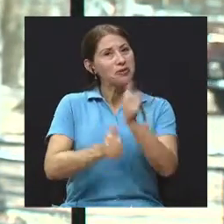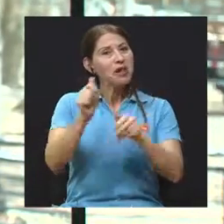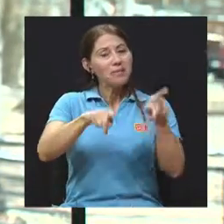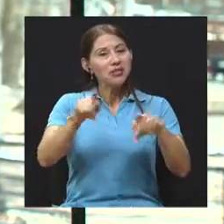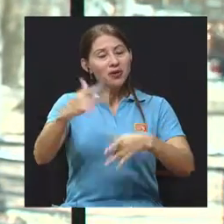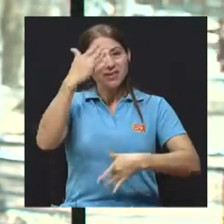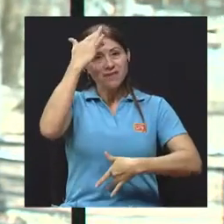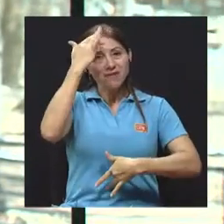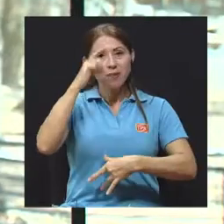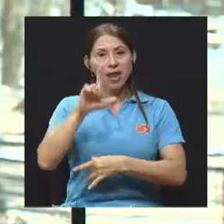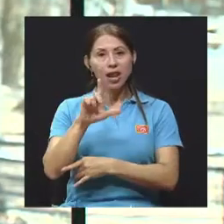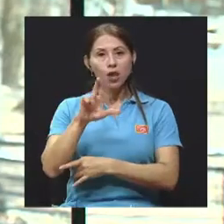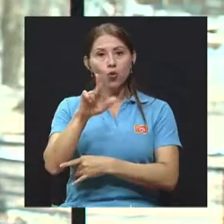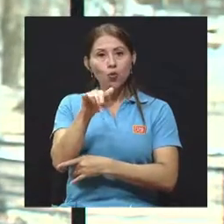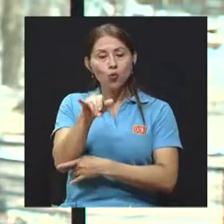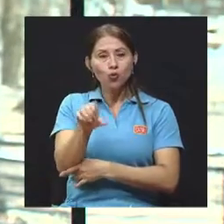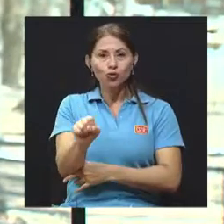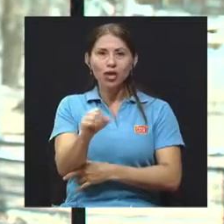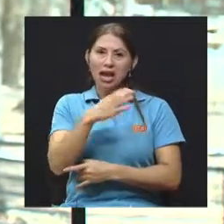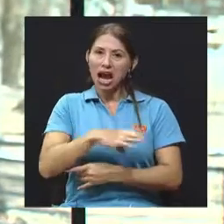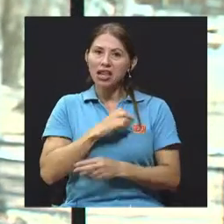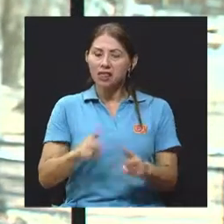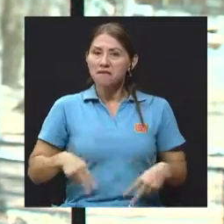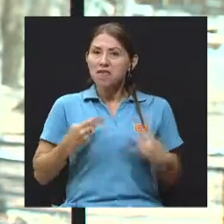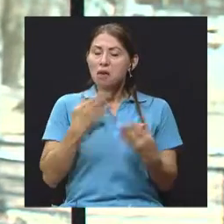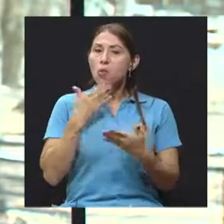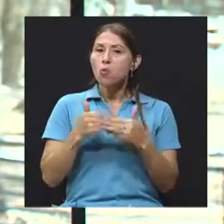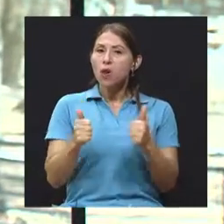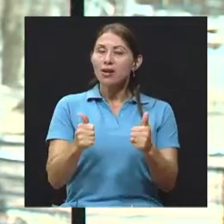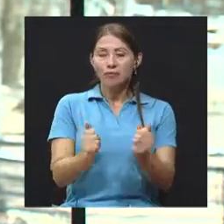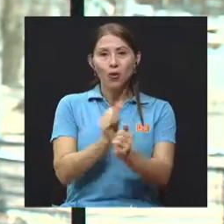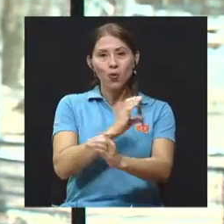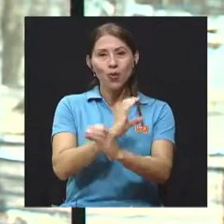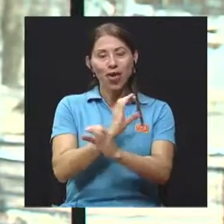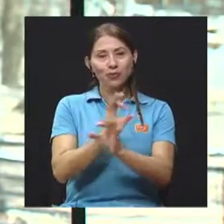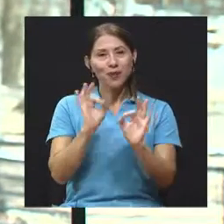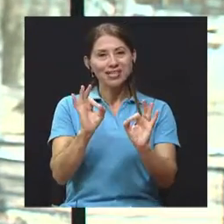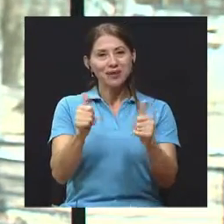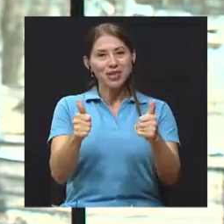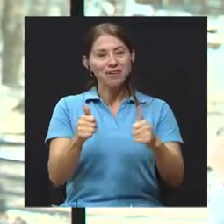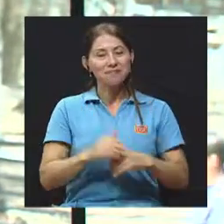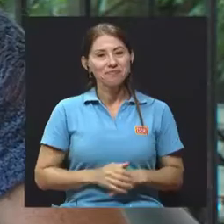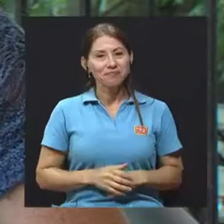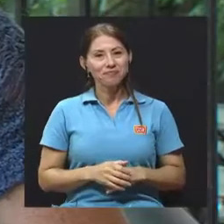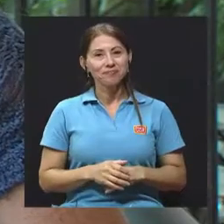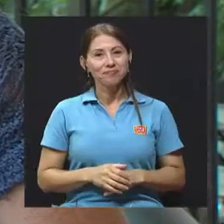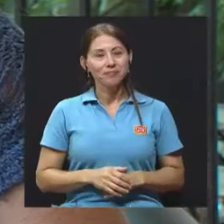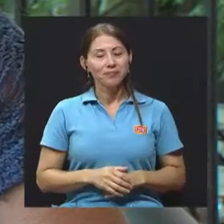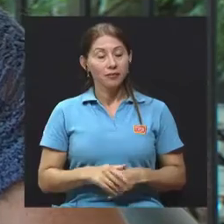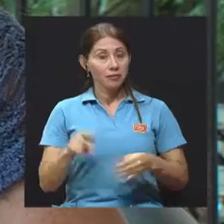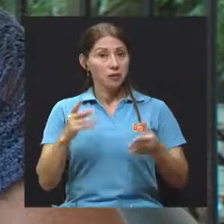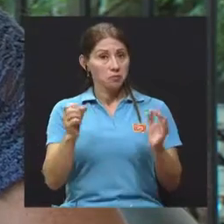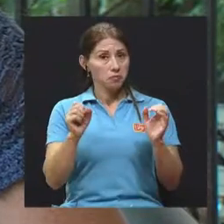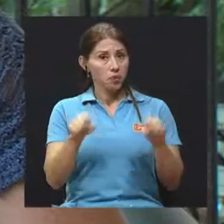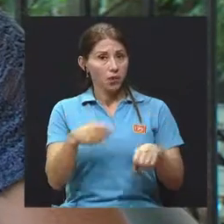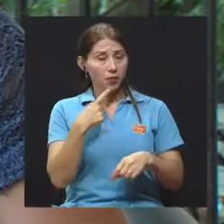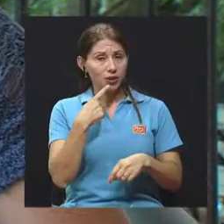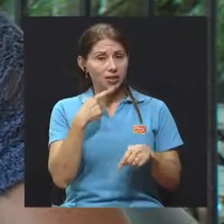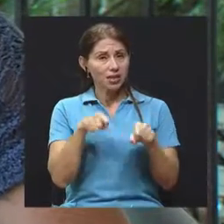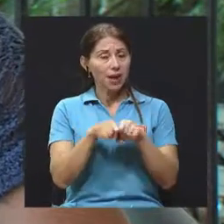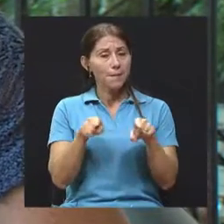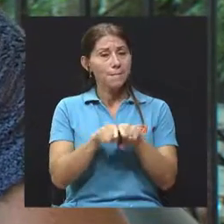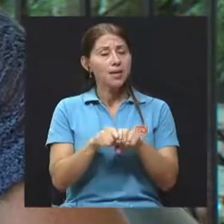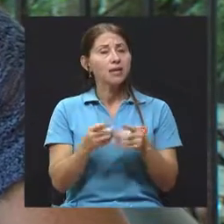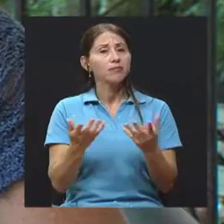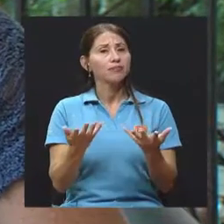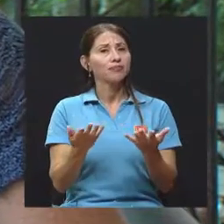calidad de vida muy buena y con los cuidados van a estar bien. Podríamos decir, doctor, que también me